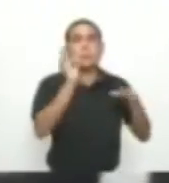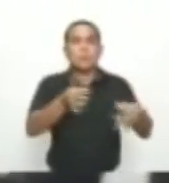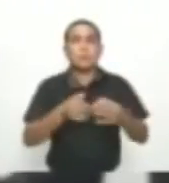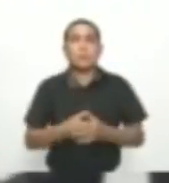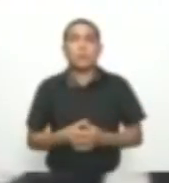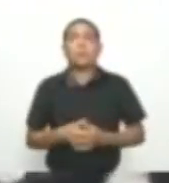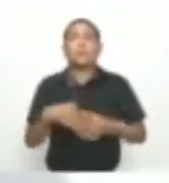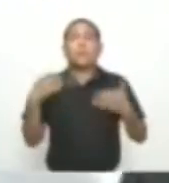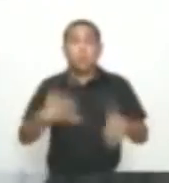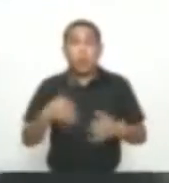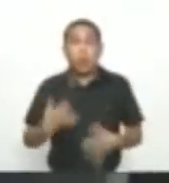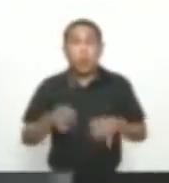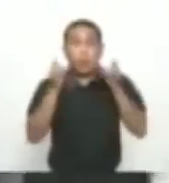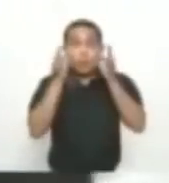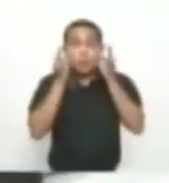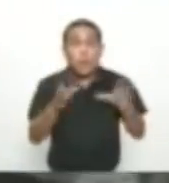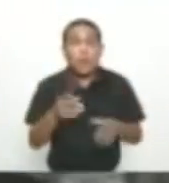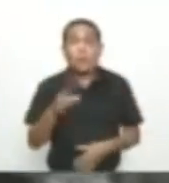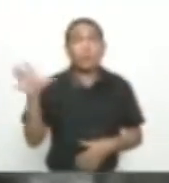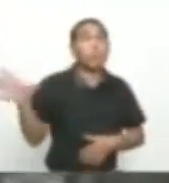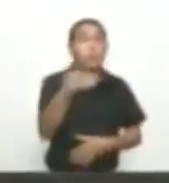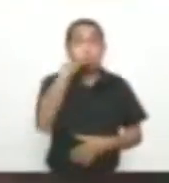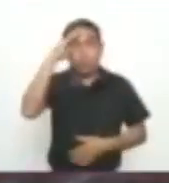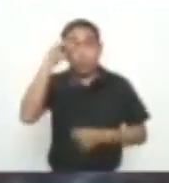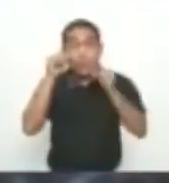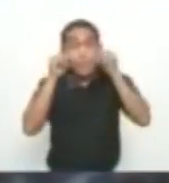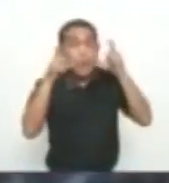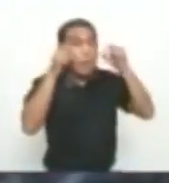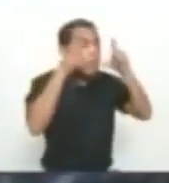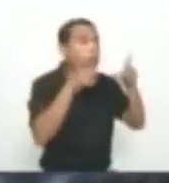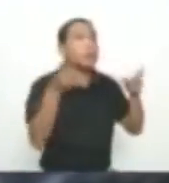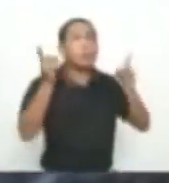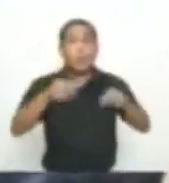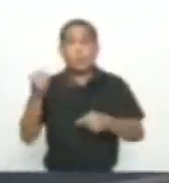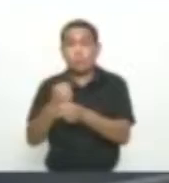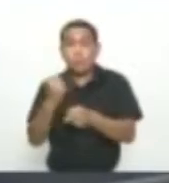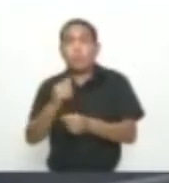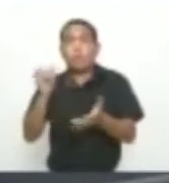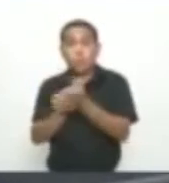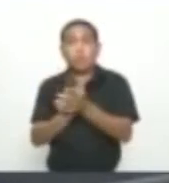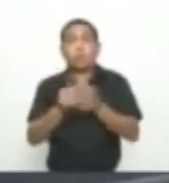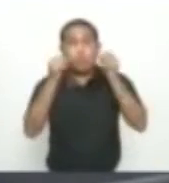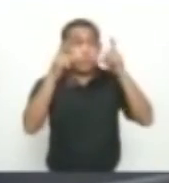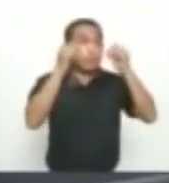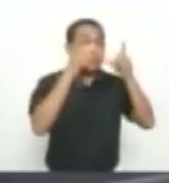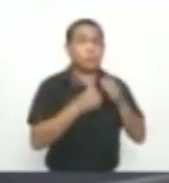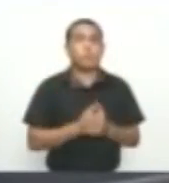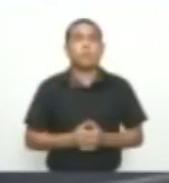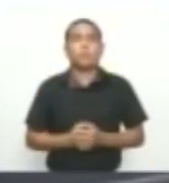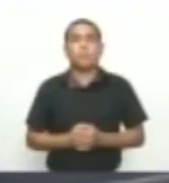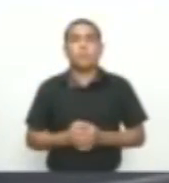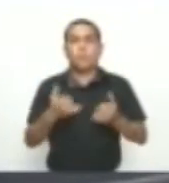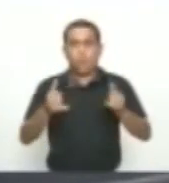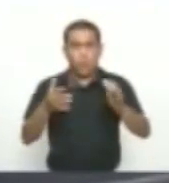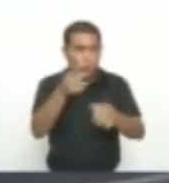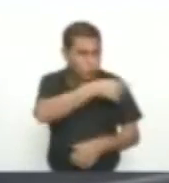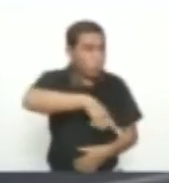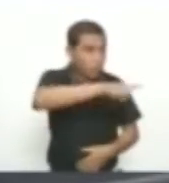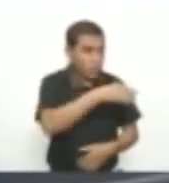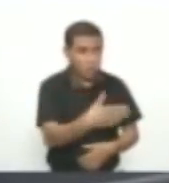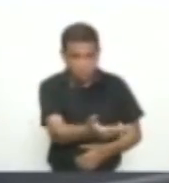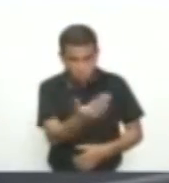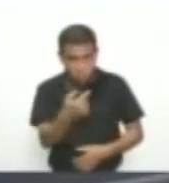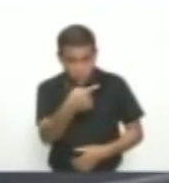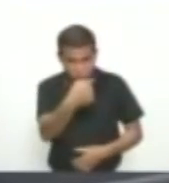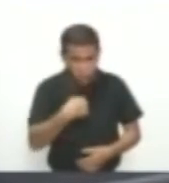encendido las alertas Entre las autoridades de la ciudad Y los trabajadores penitenciarios Decimos a todas estas personas que están interesadas En hacerle daño